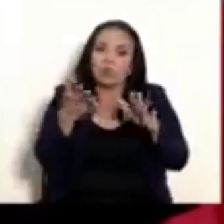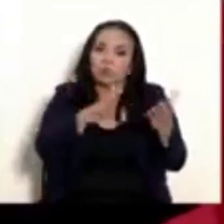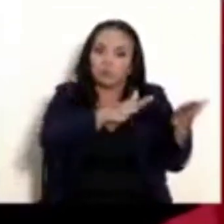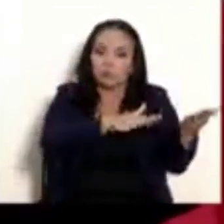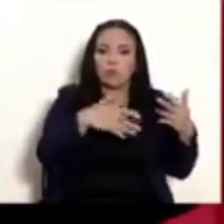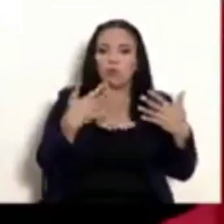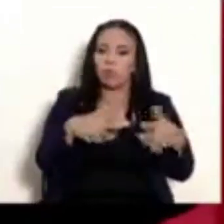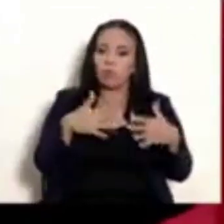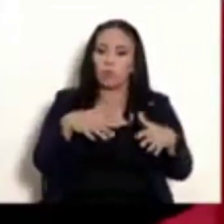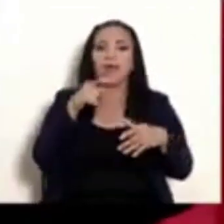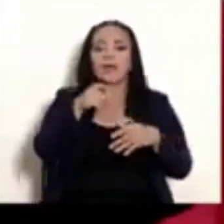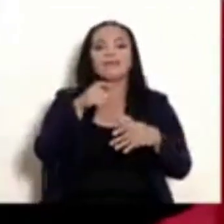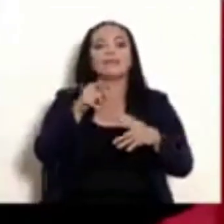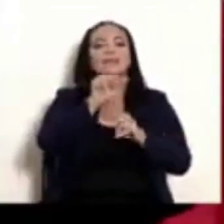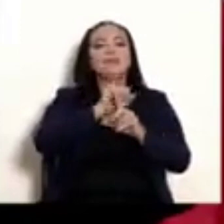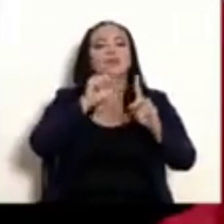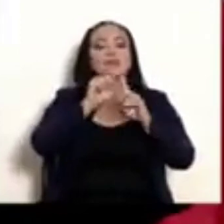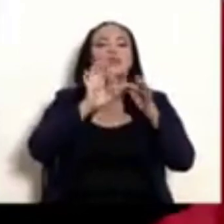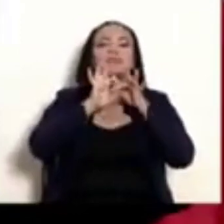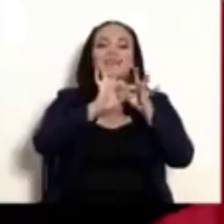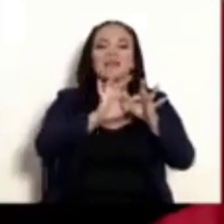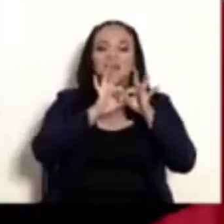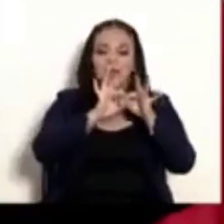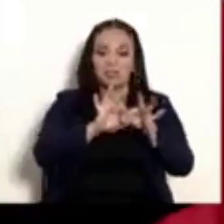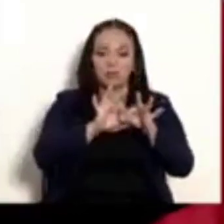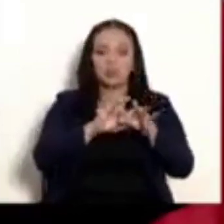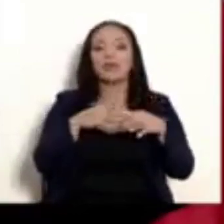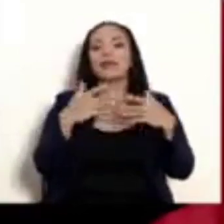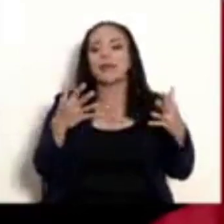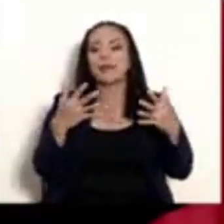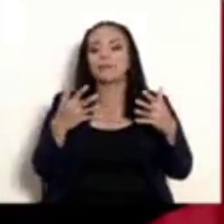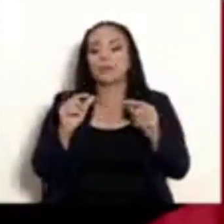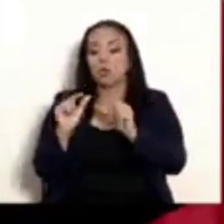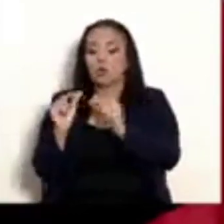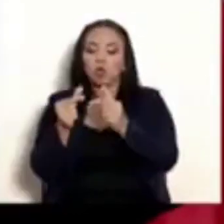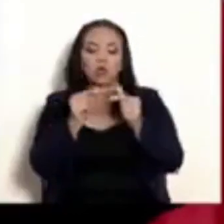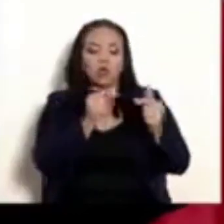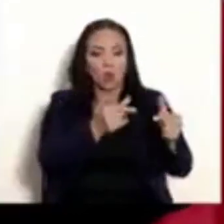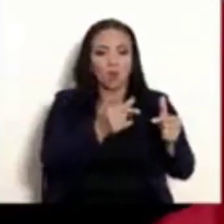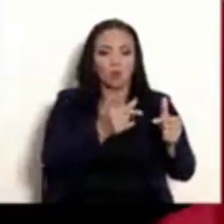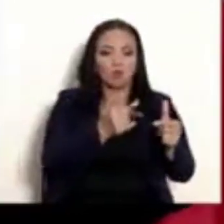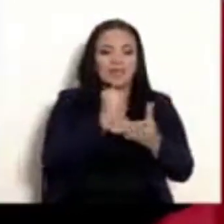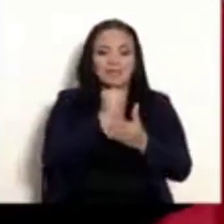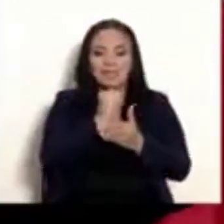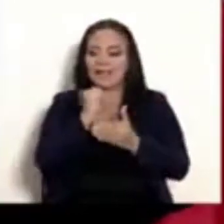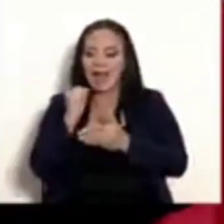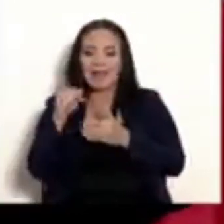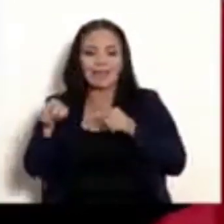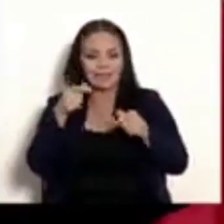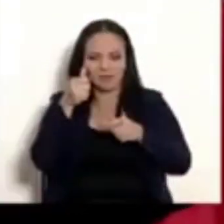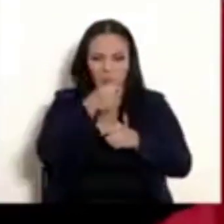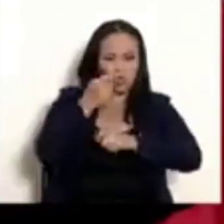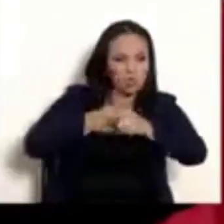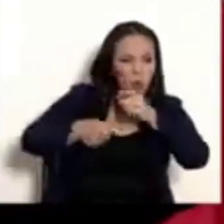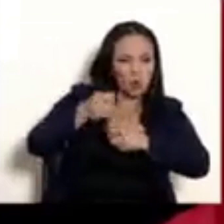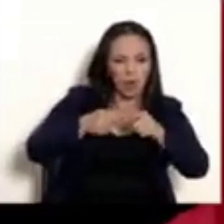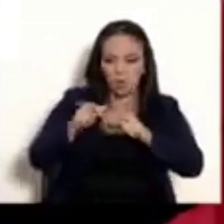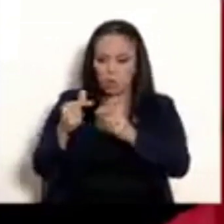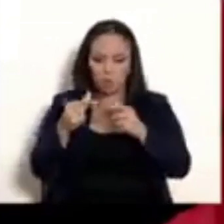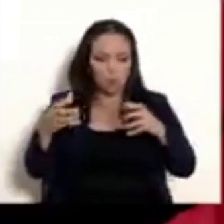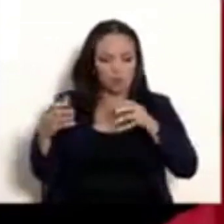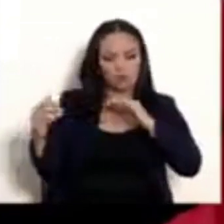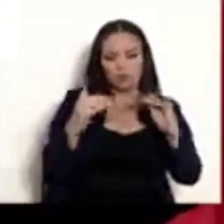relaciona casi en su totalidad con la guerra de grupos criminales entre sí, que se disputan